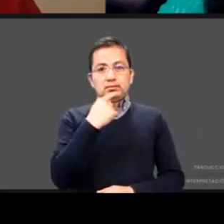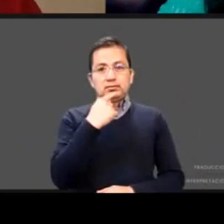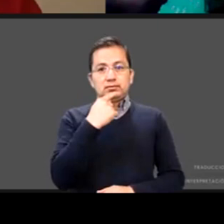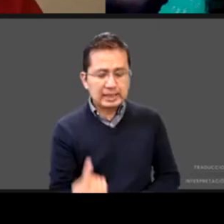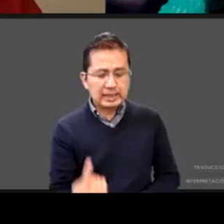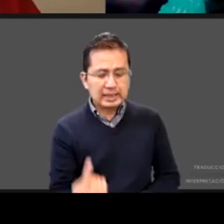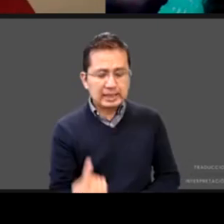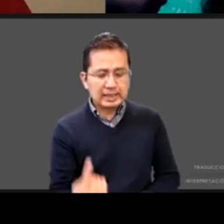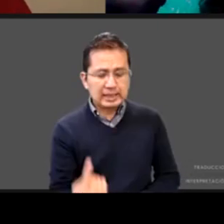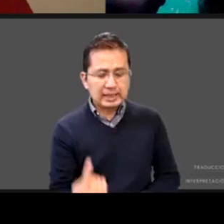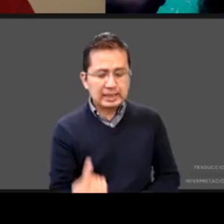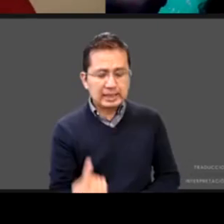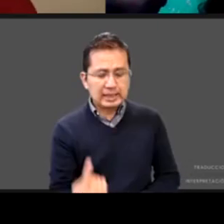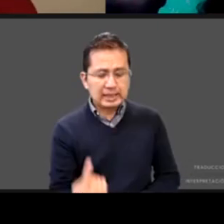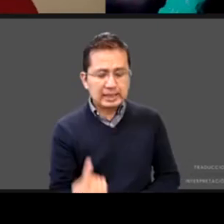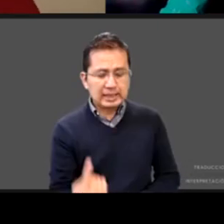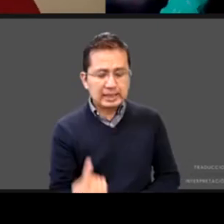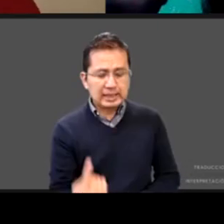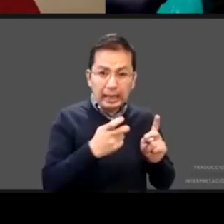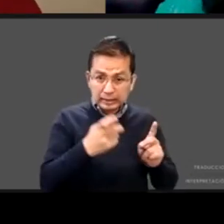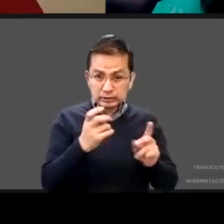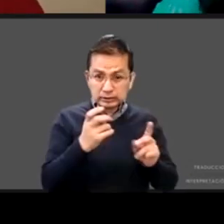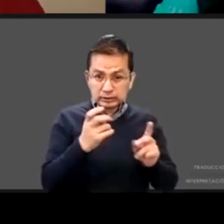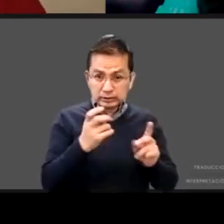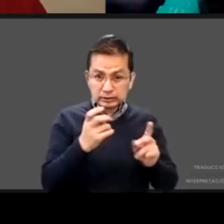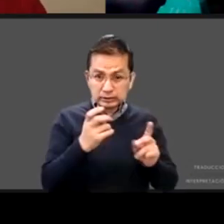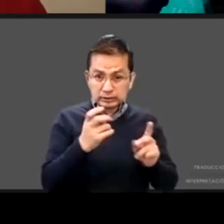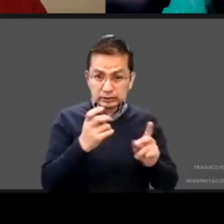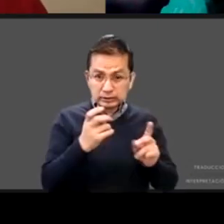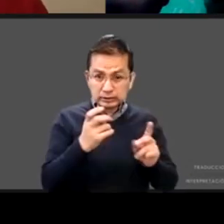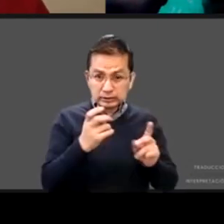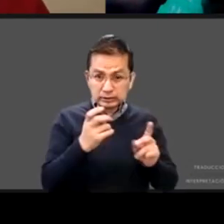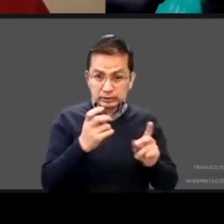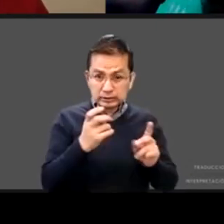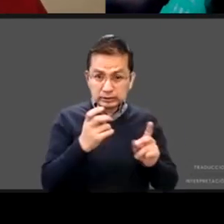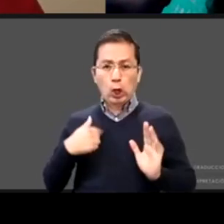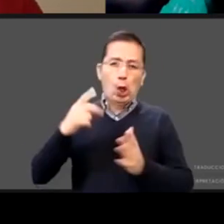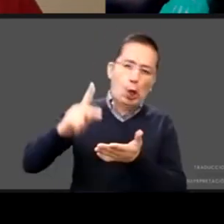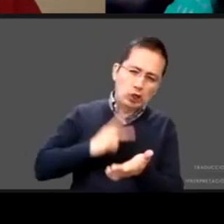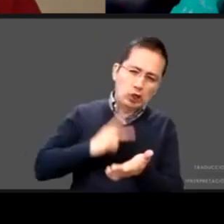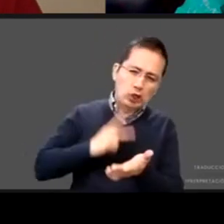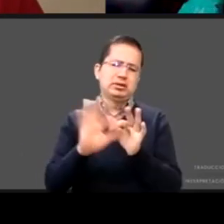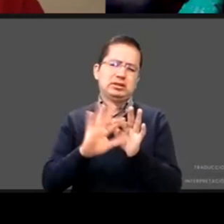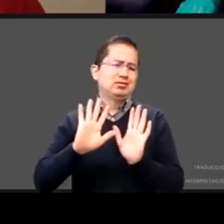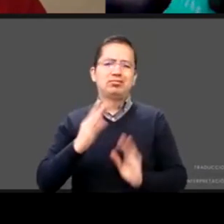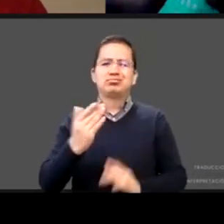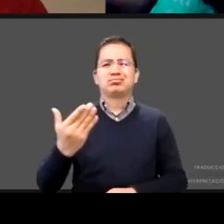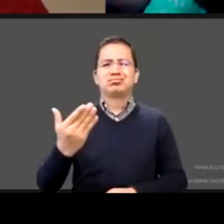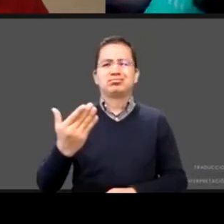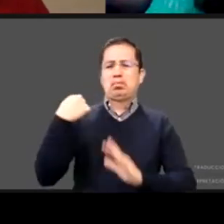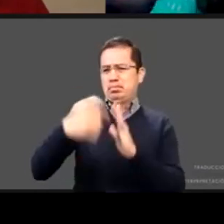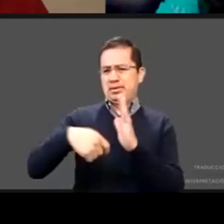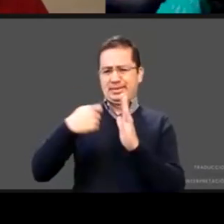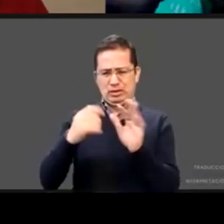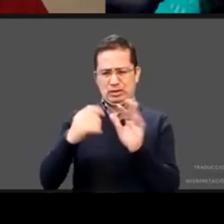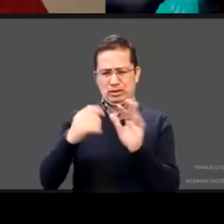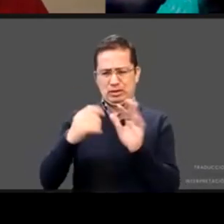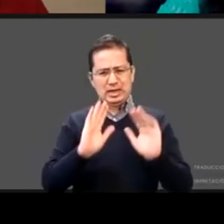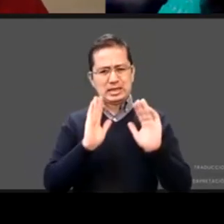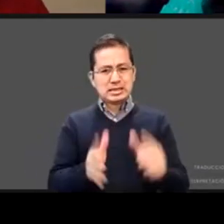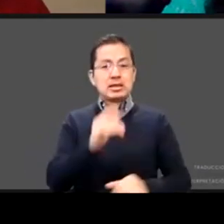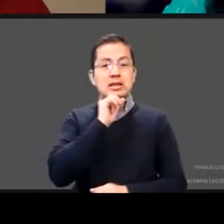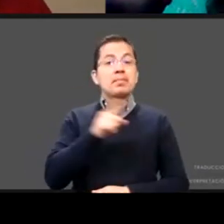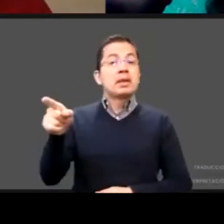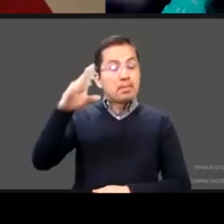ya está en el video la maestra Elisa Bonilla pues nos ha hablado de forma muy muy profunda